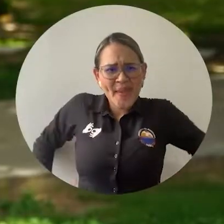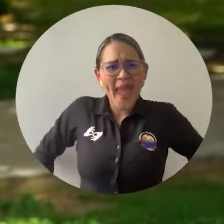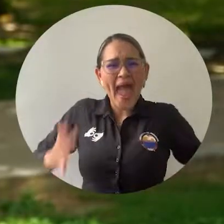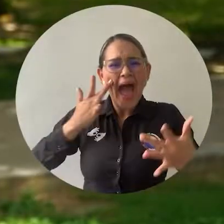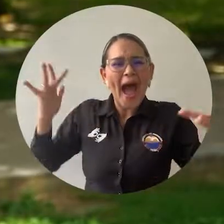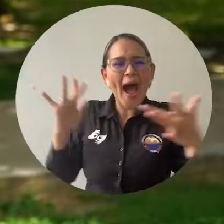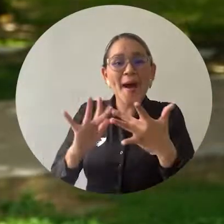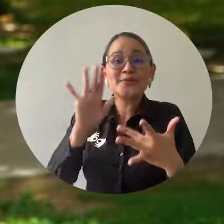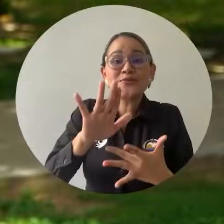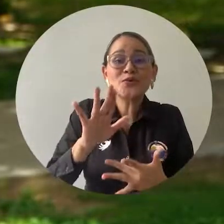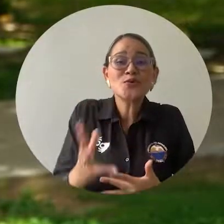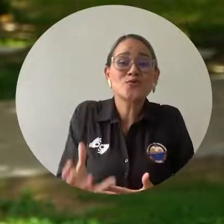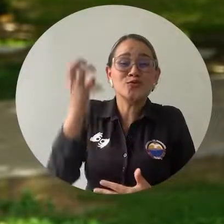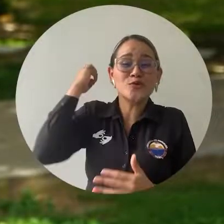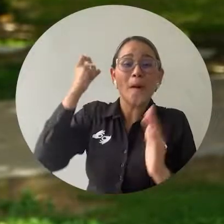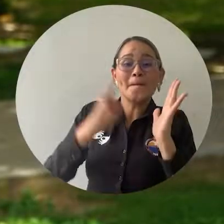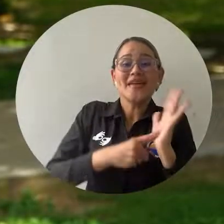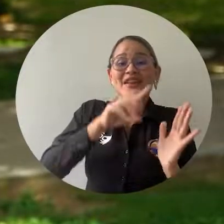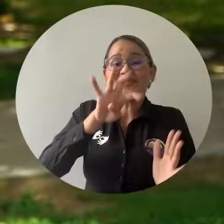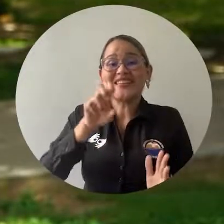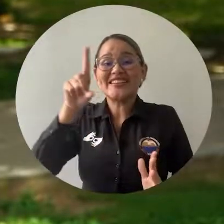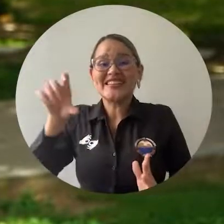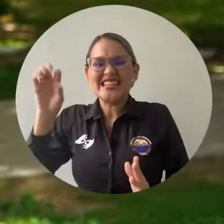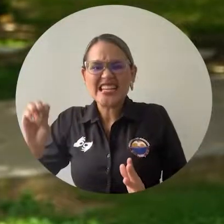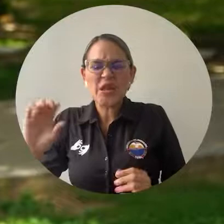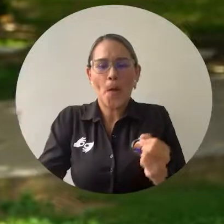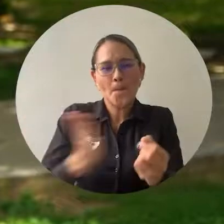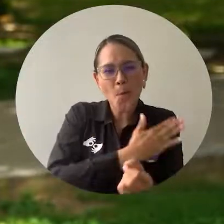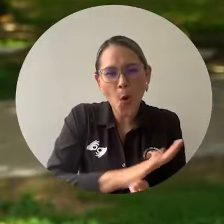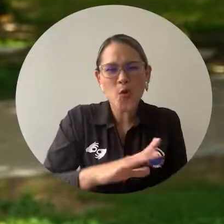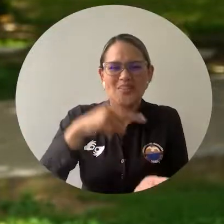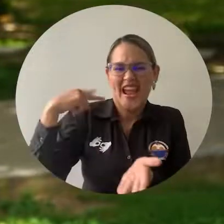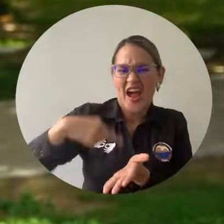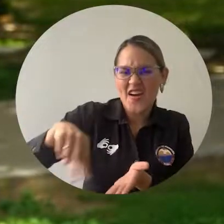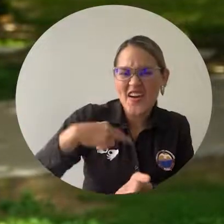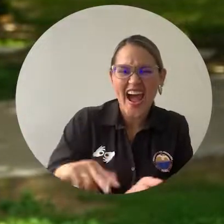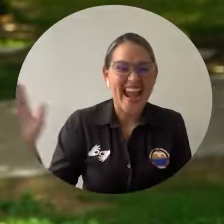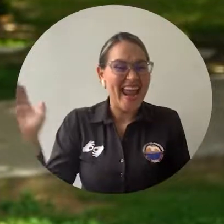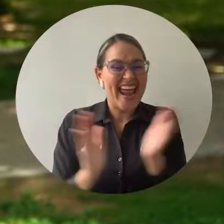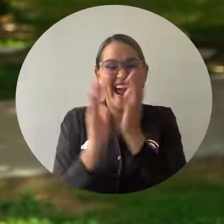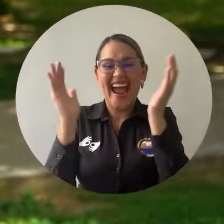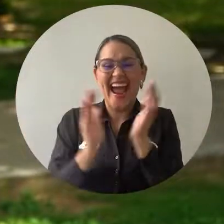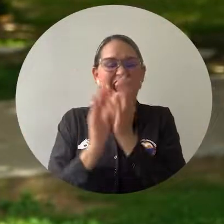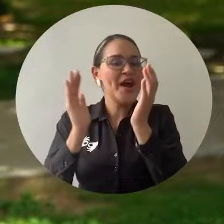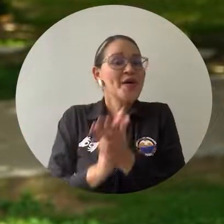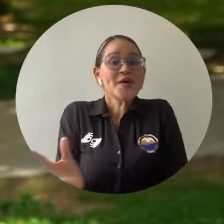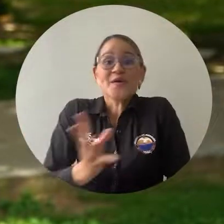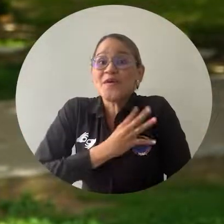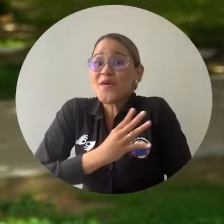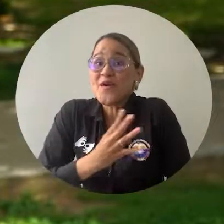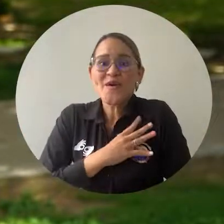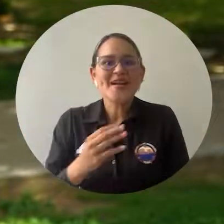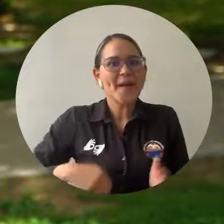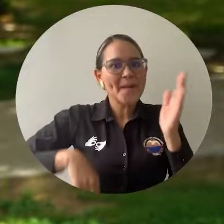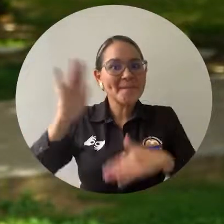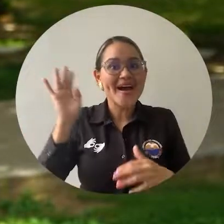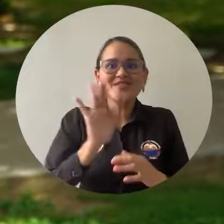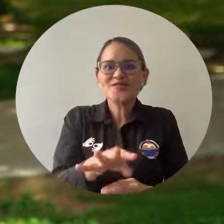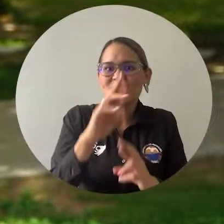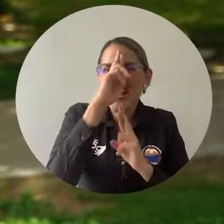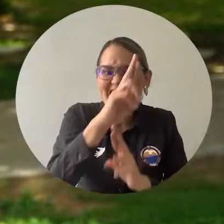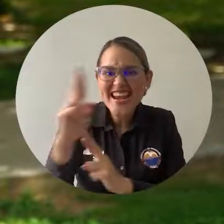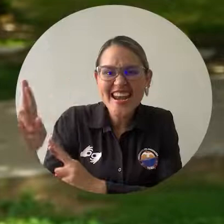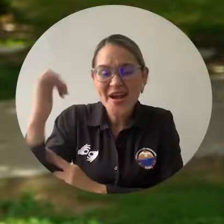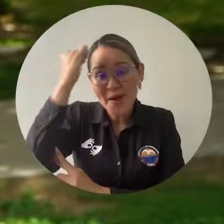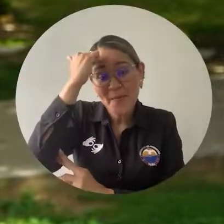Vestuarios de la época de los 60's, escenografía, emoción, música, bailes y aplausos fueron el común denominador del evento de